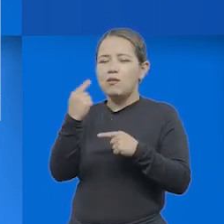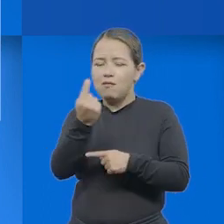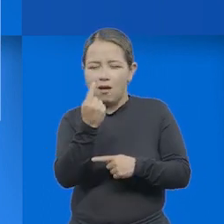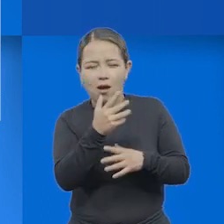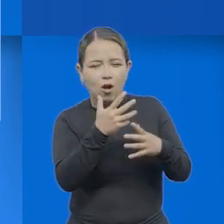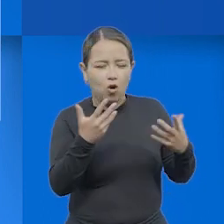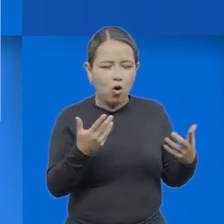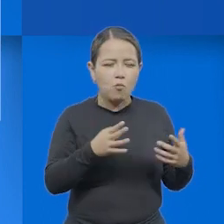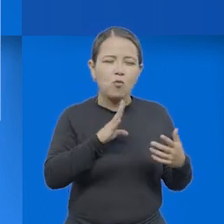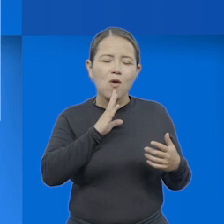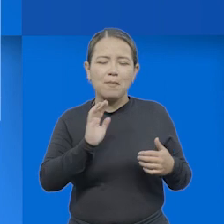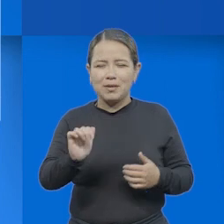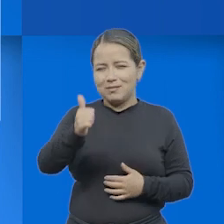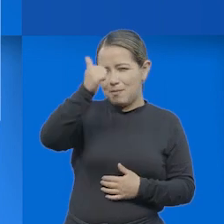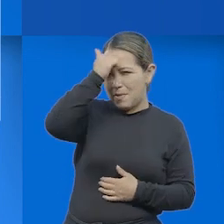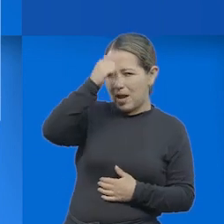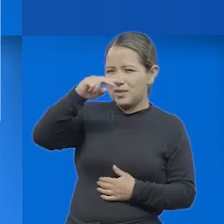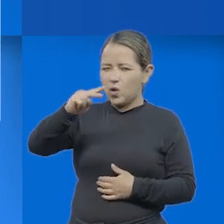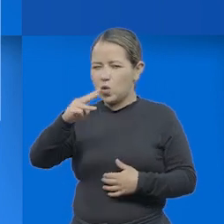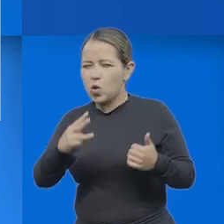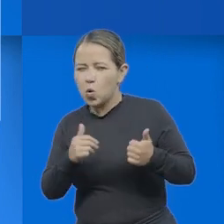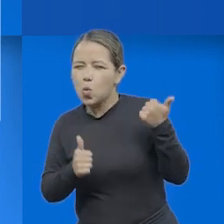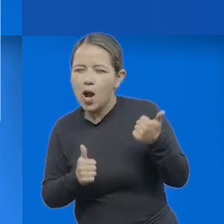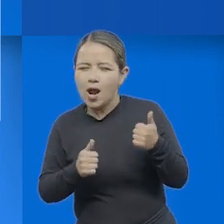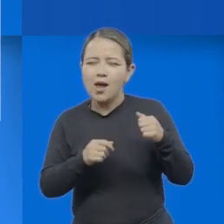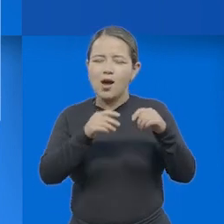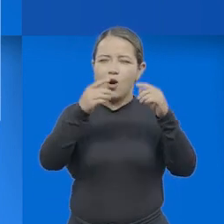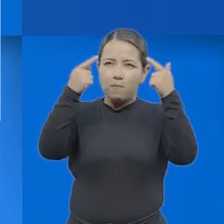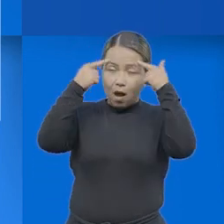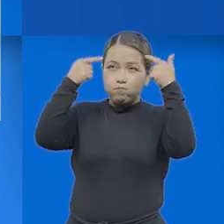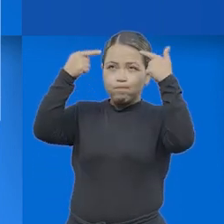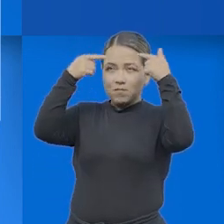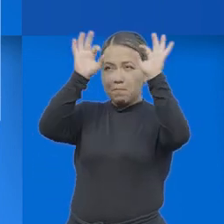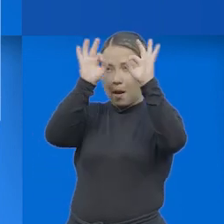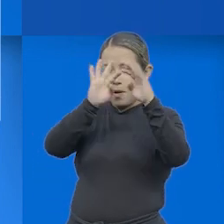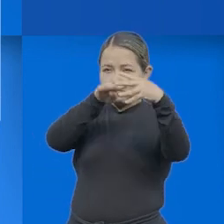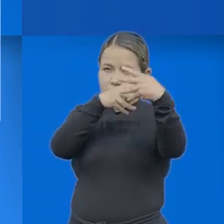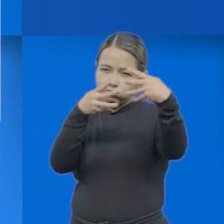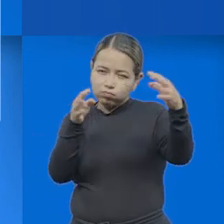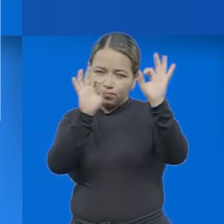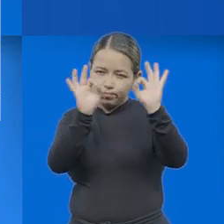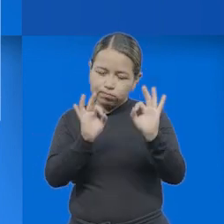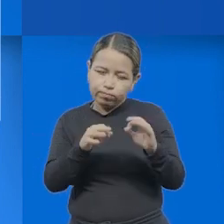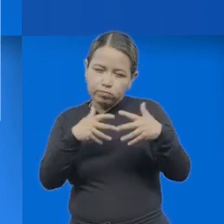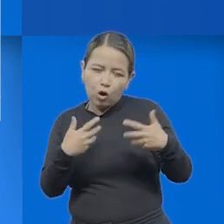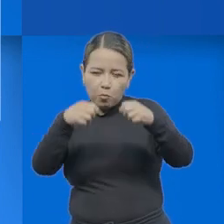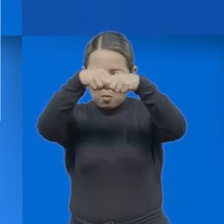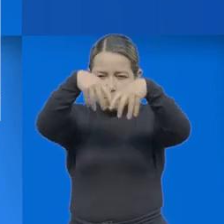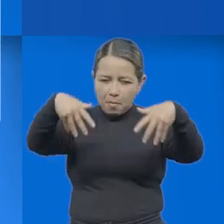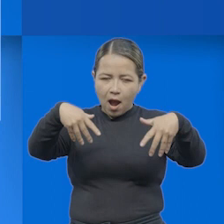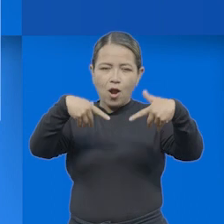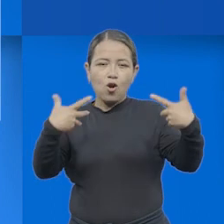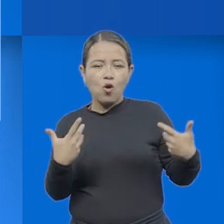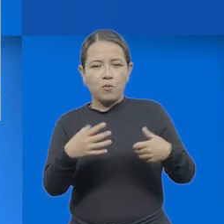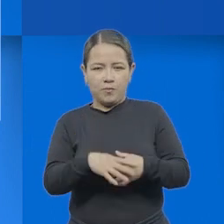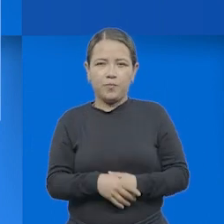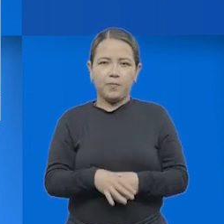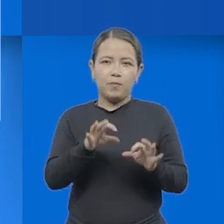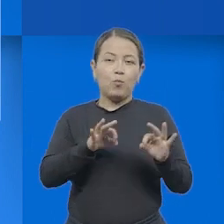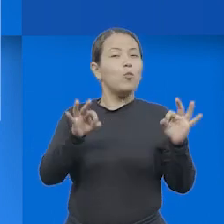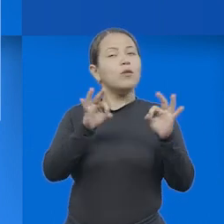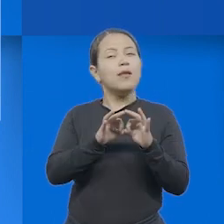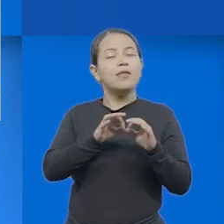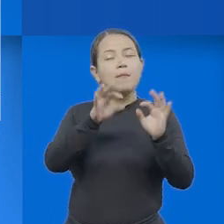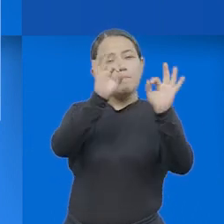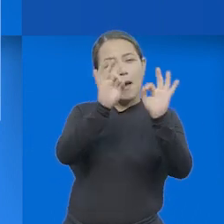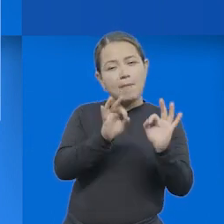integrar, generalizar y jerarquizar información, elaborar esquemas mentales, organizadores gráficos, manifestar metas